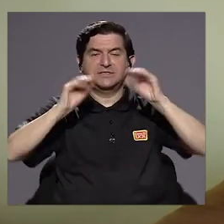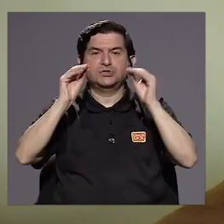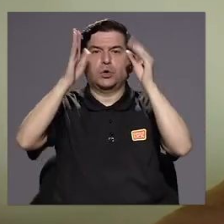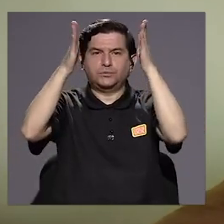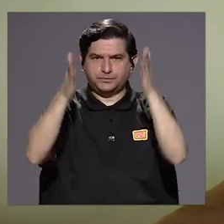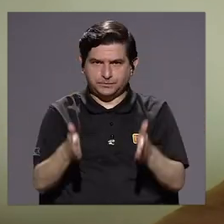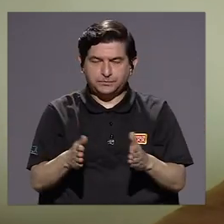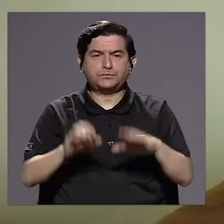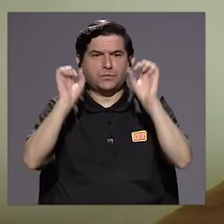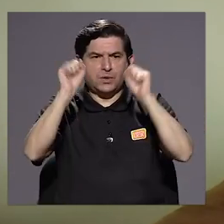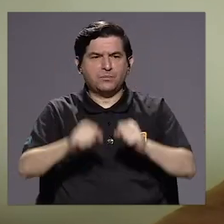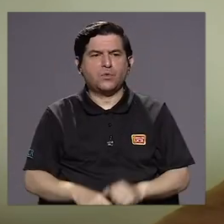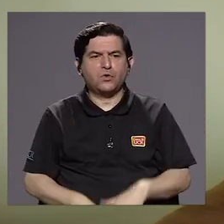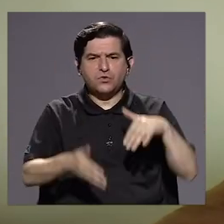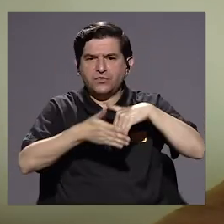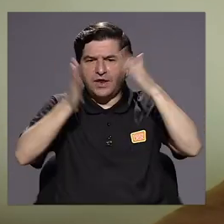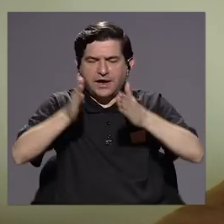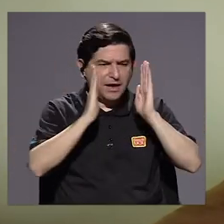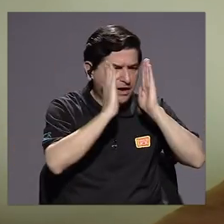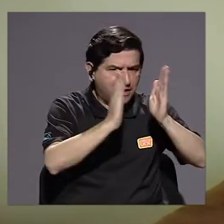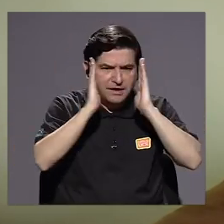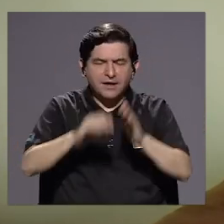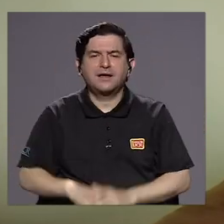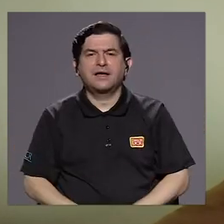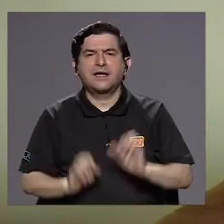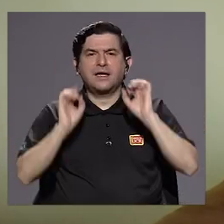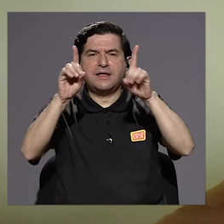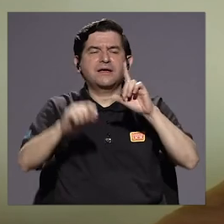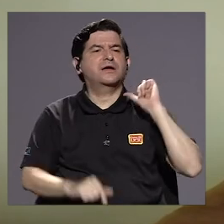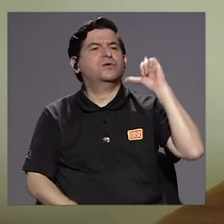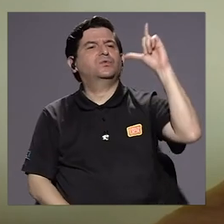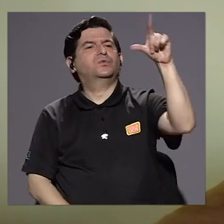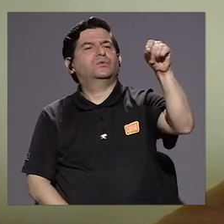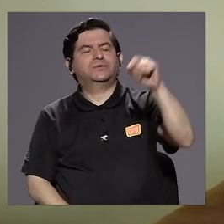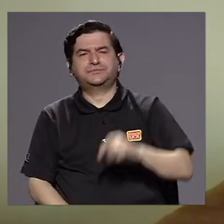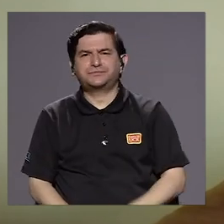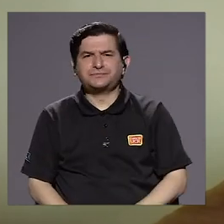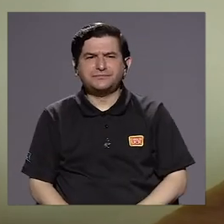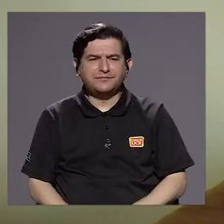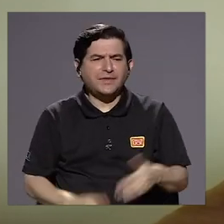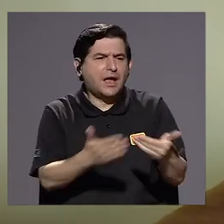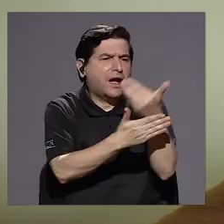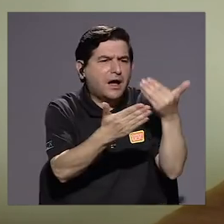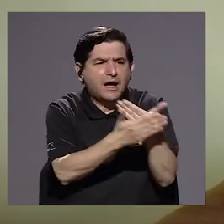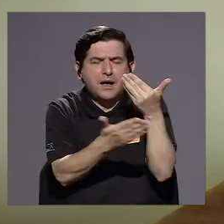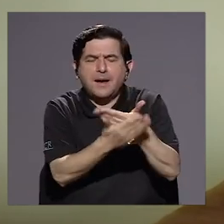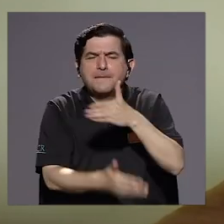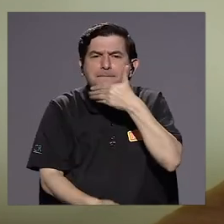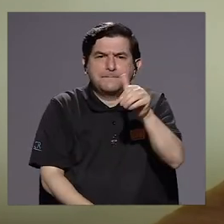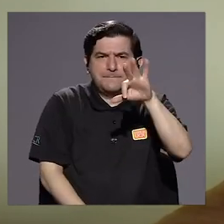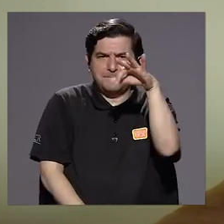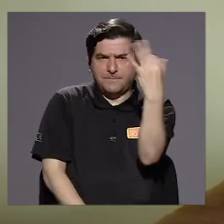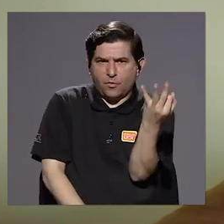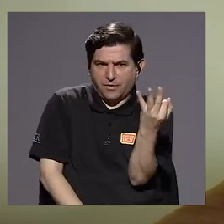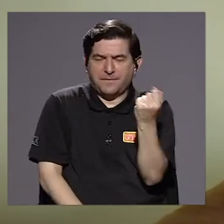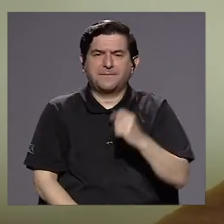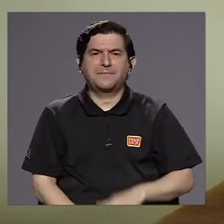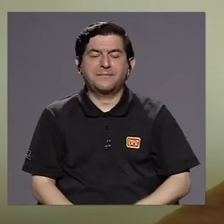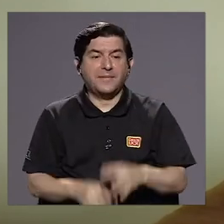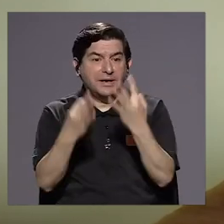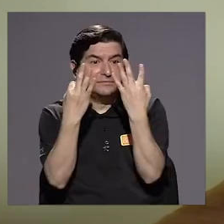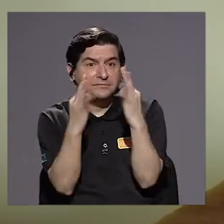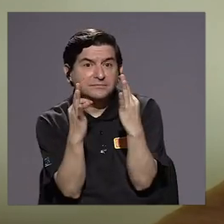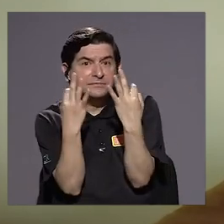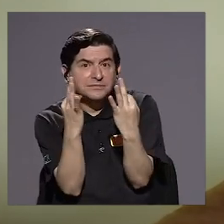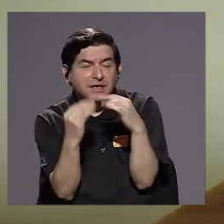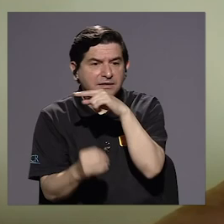docentes para atender a sus estudiantes en educación a distancia, ideándose e innovando las mejores formas para